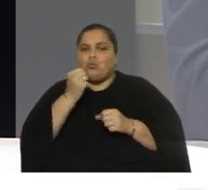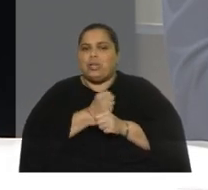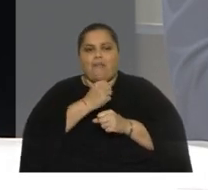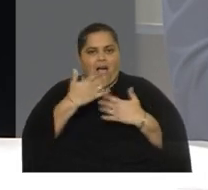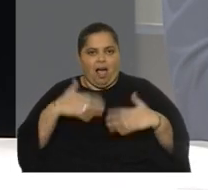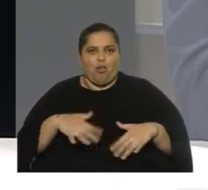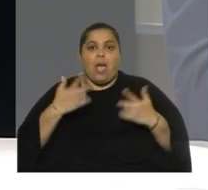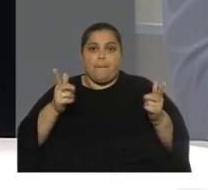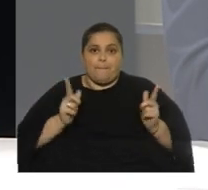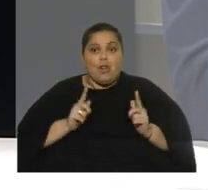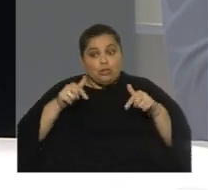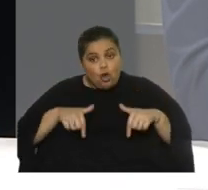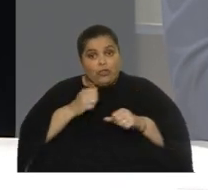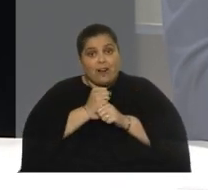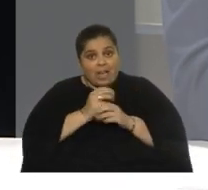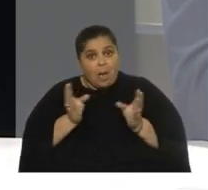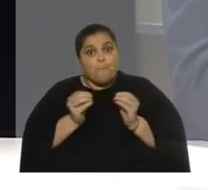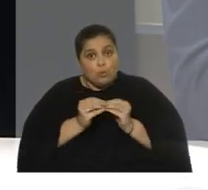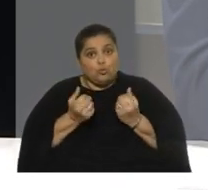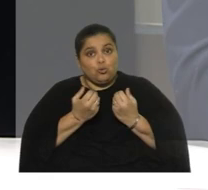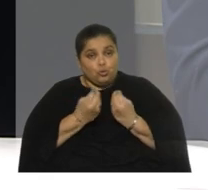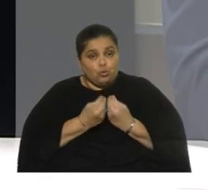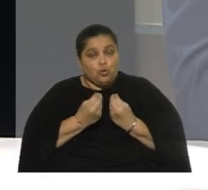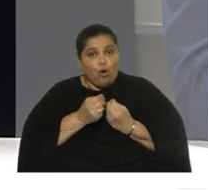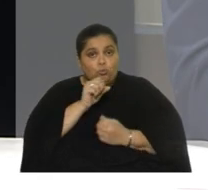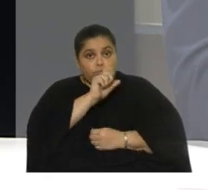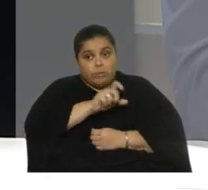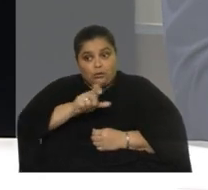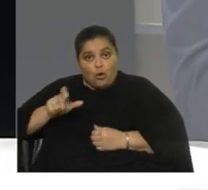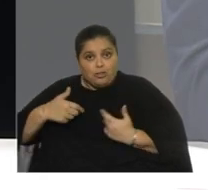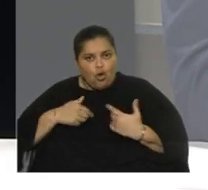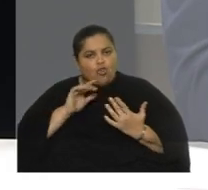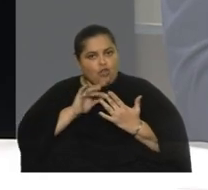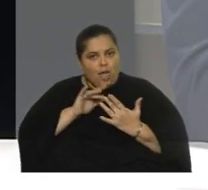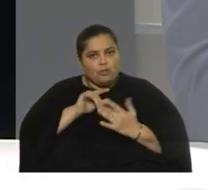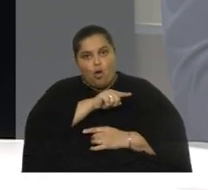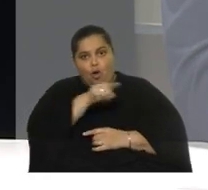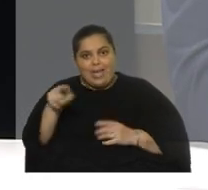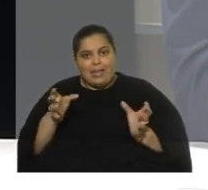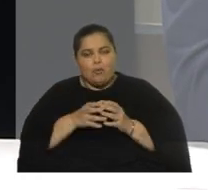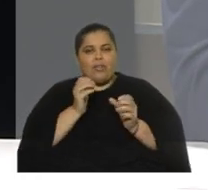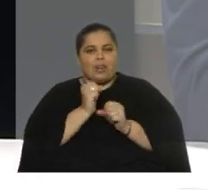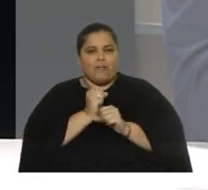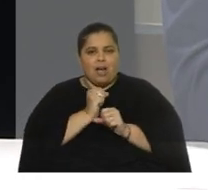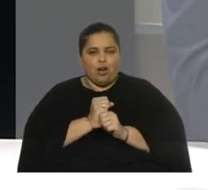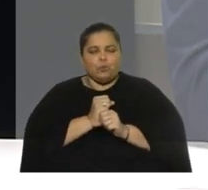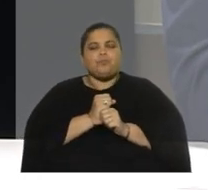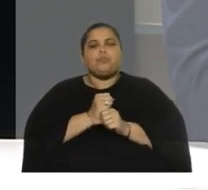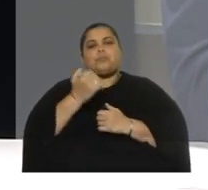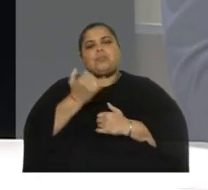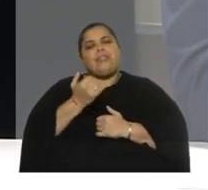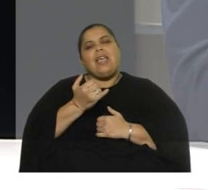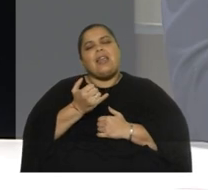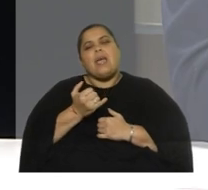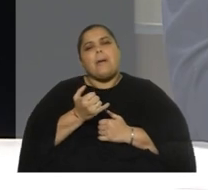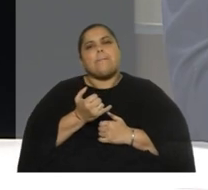yo sí trabajé mucho con esta gente estoy en contacto con los equipos de trabajo tiene más de casi